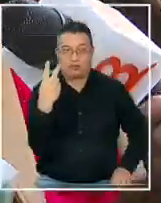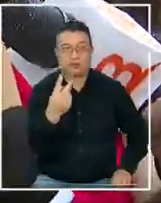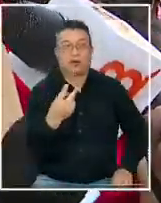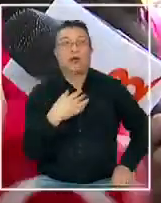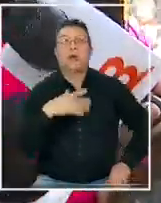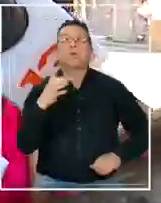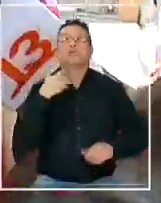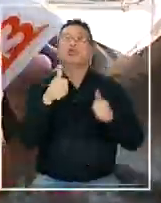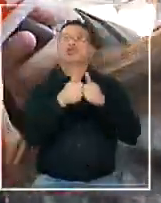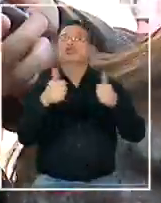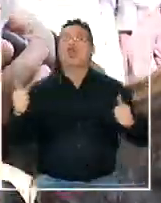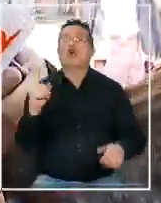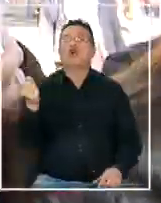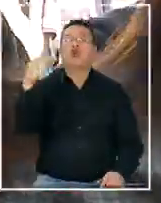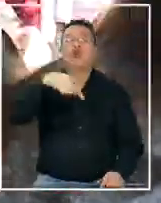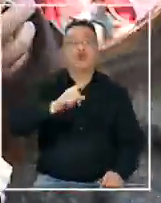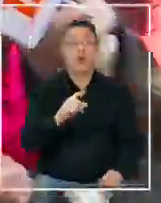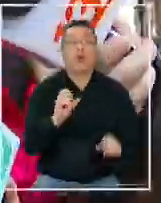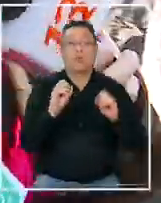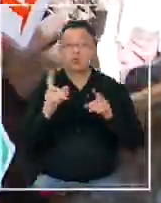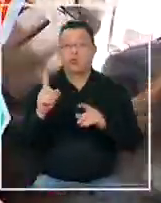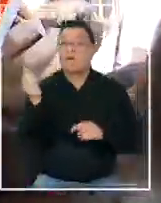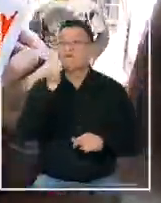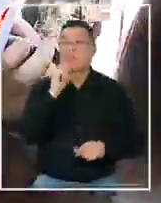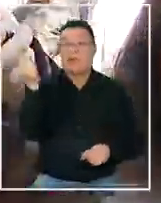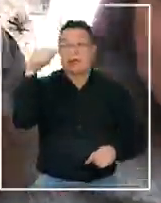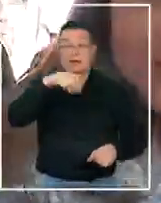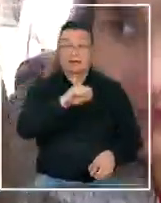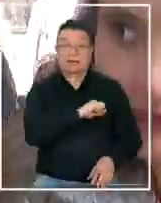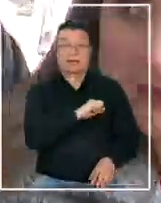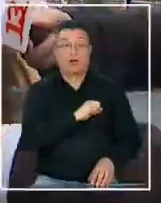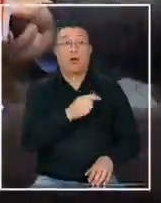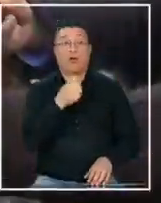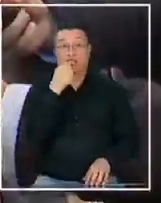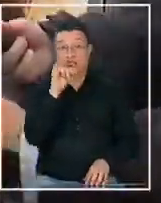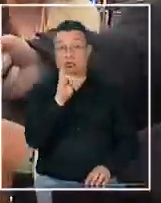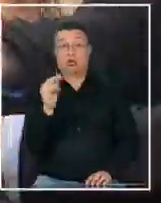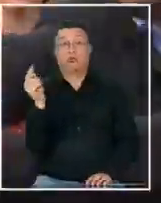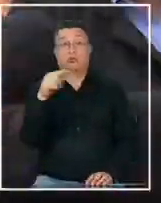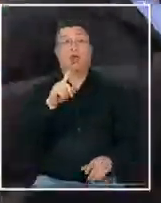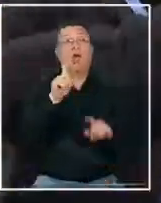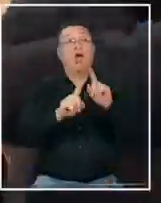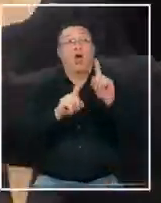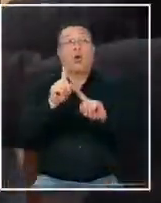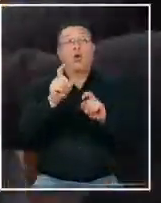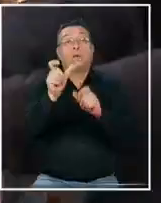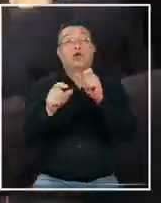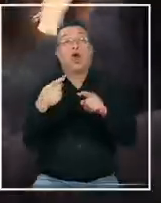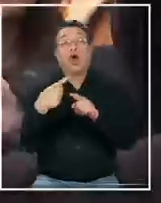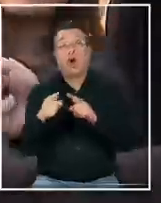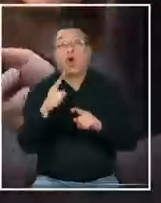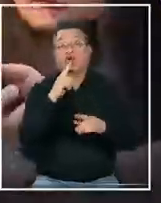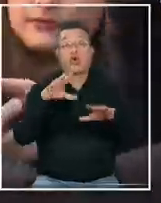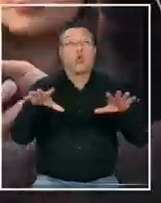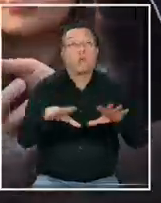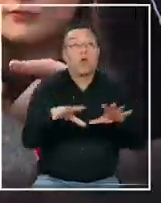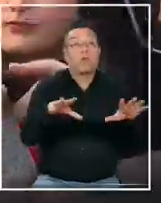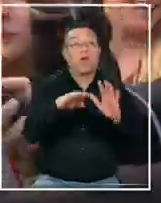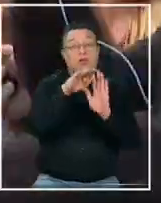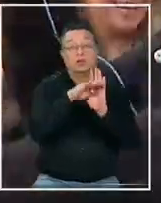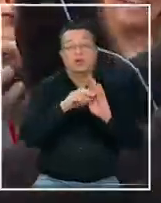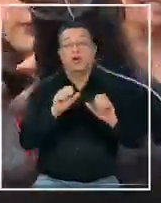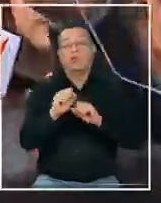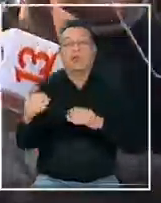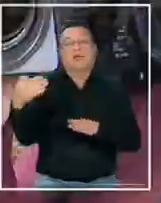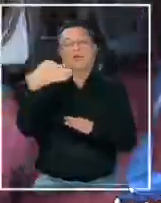¿Por qué no vino toda la bancada hoy día? Bueno, muchos aún no llegan a Santiago y ya vendrán en camino. Y algunas personas tenían otros compromisos, así que la verdad que no